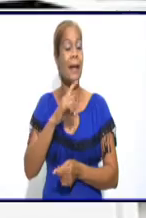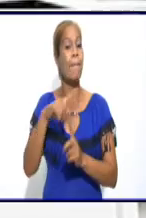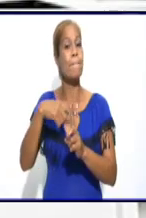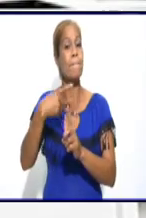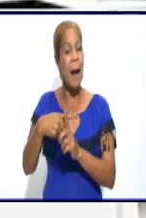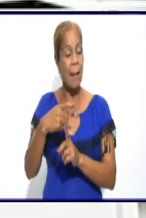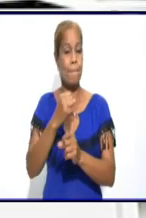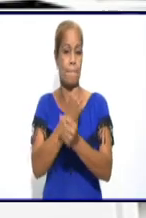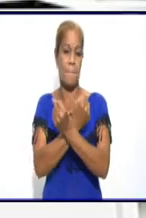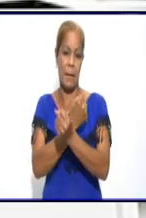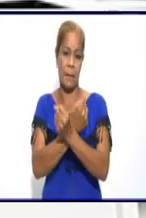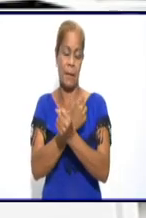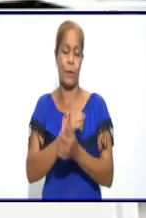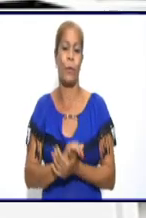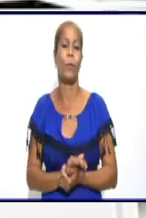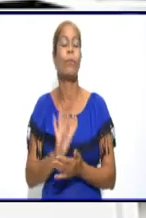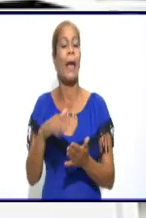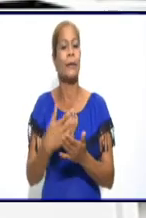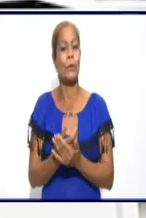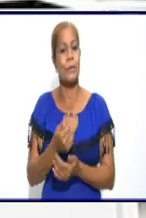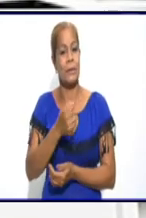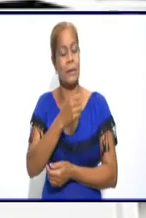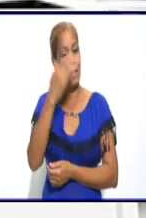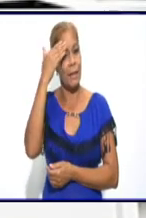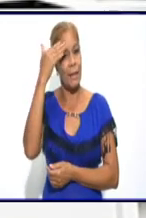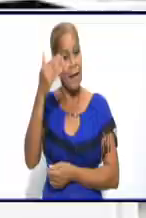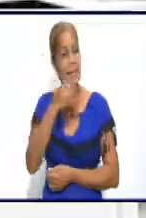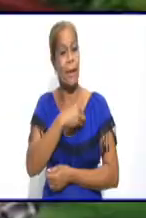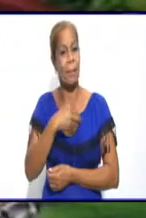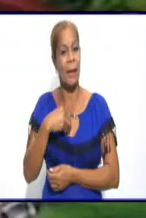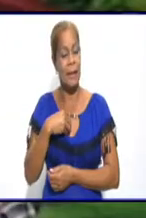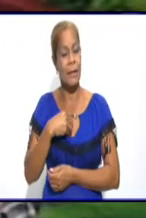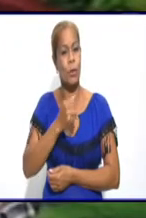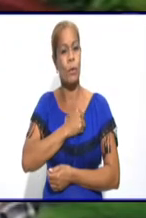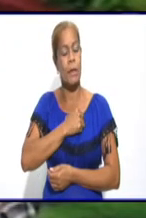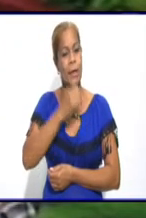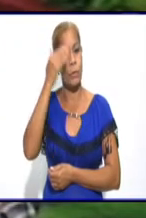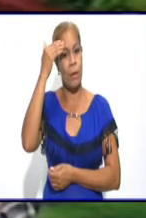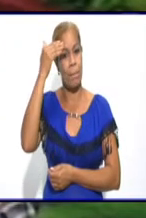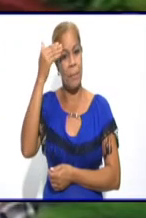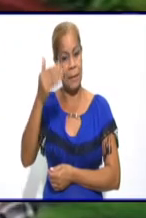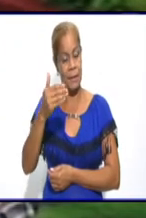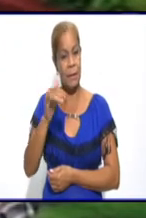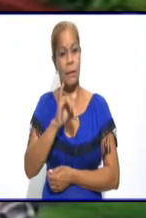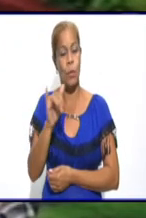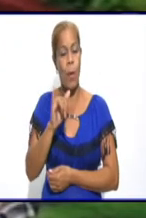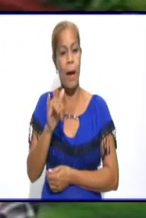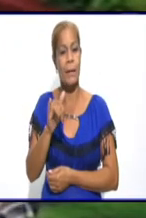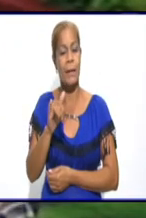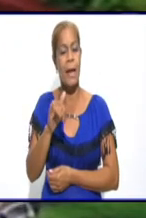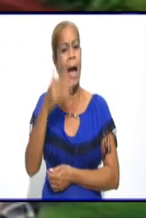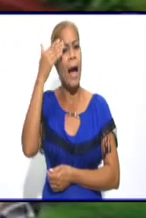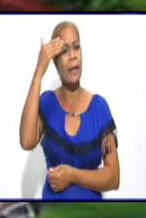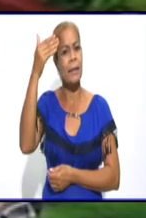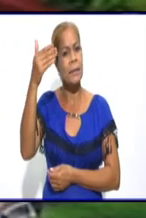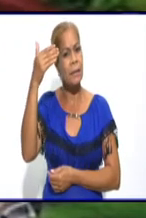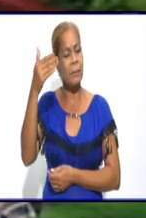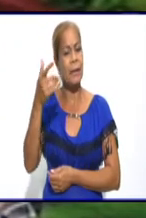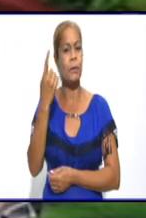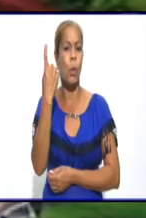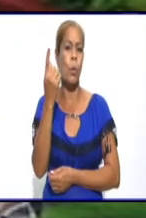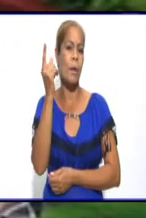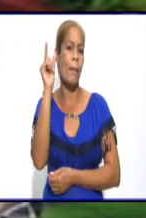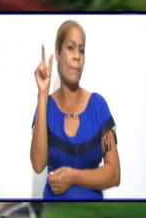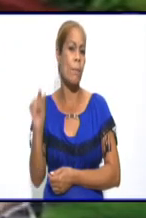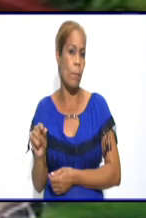Gracias, Rosmel, y te quiero despedir. Primero, agradeciendo a Dunia Reyes, una de las enfermeras que